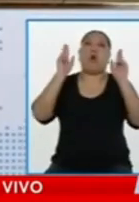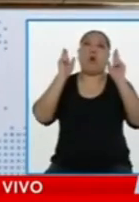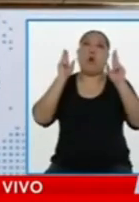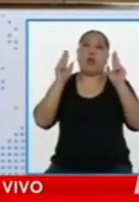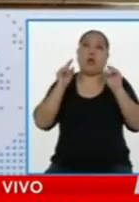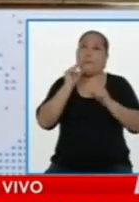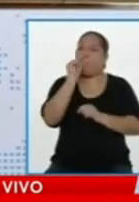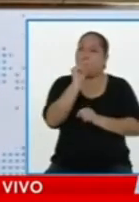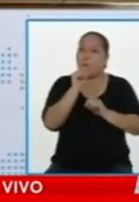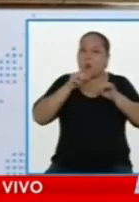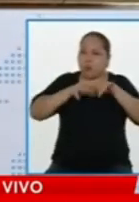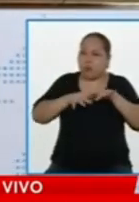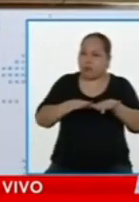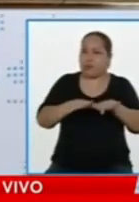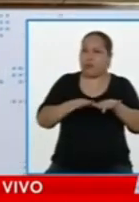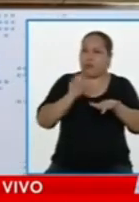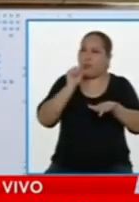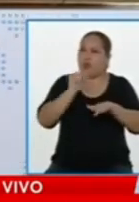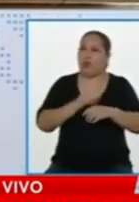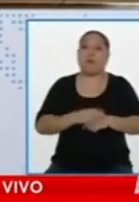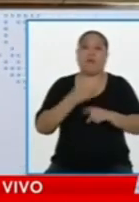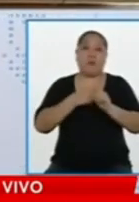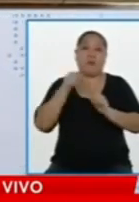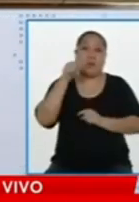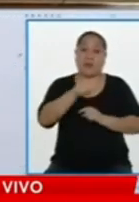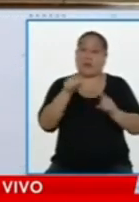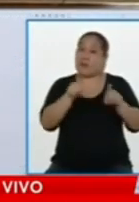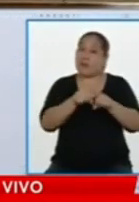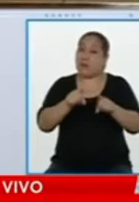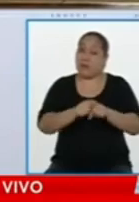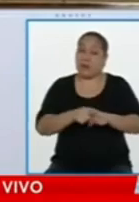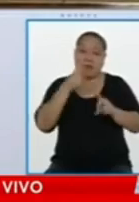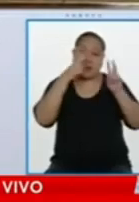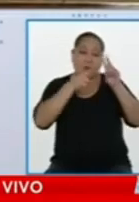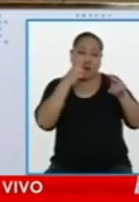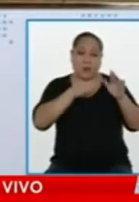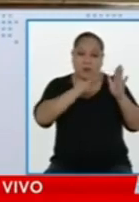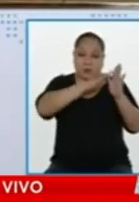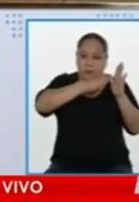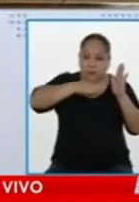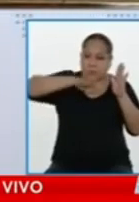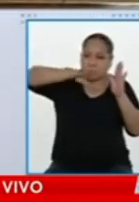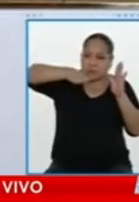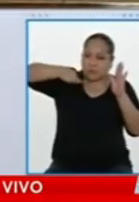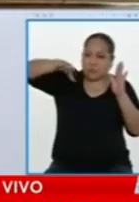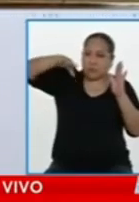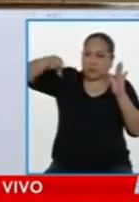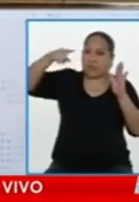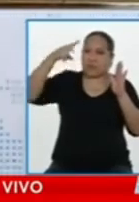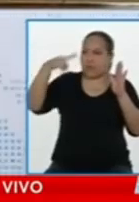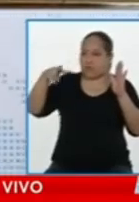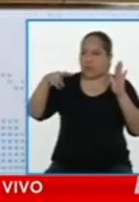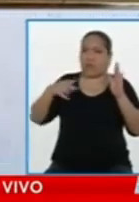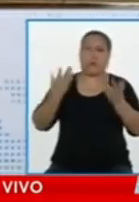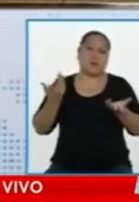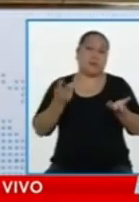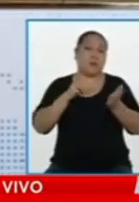Es creación masiva de valor por trabajo propio. Porque el valor no lo crea, pues, el capital financiero.